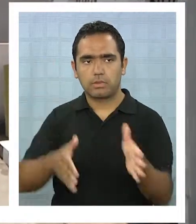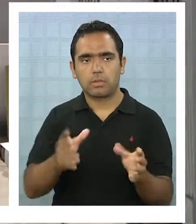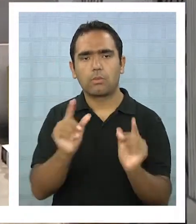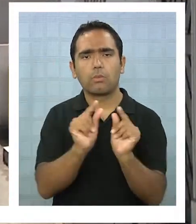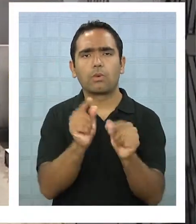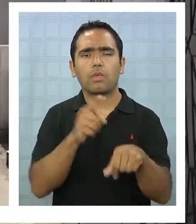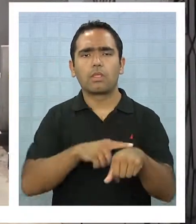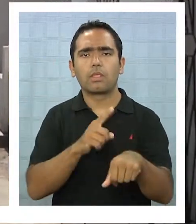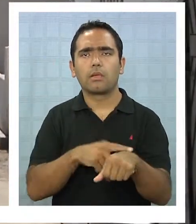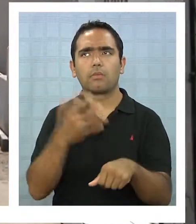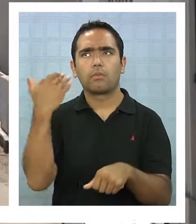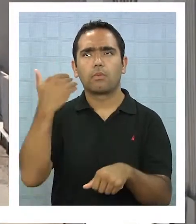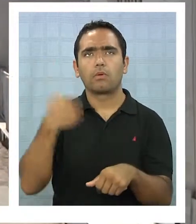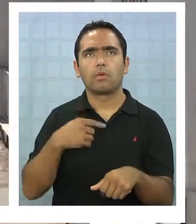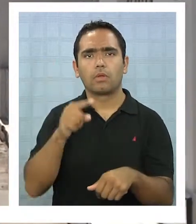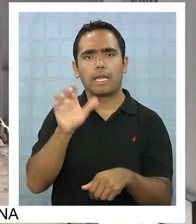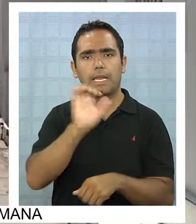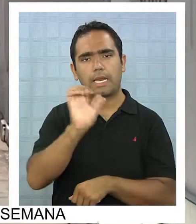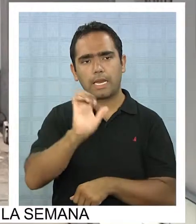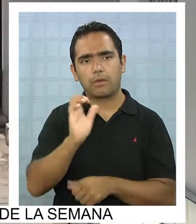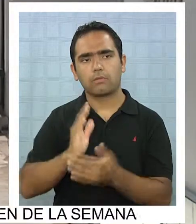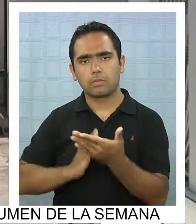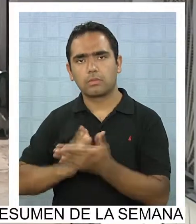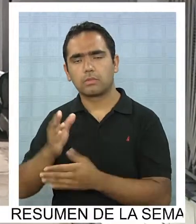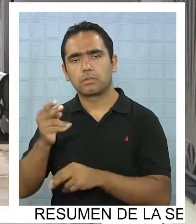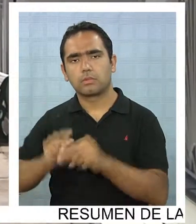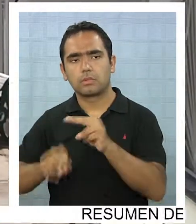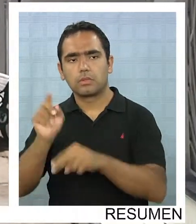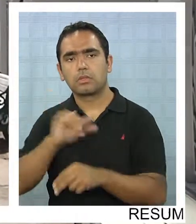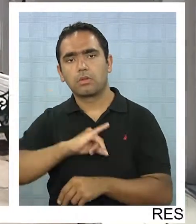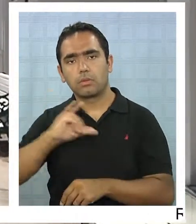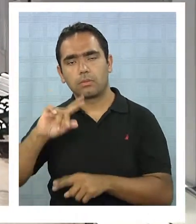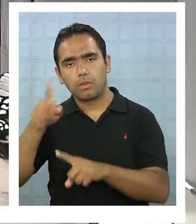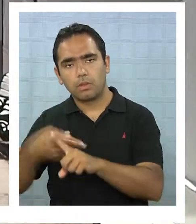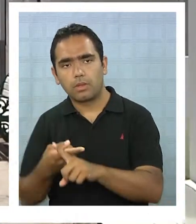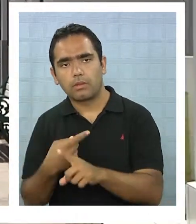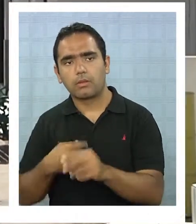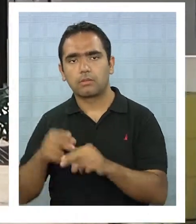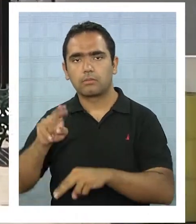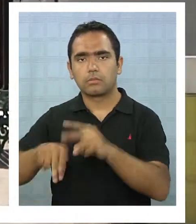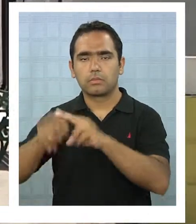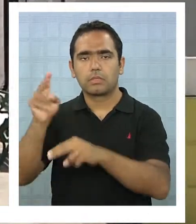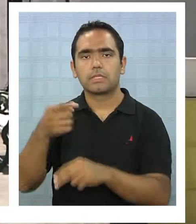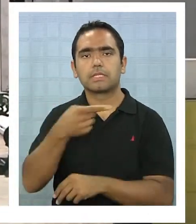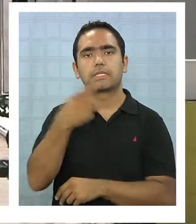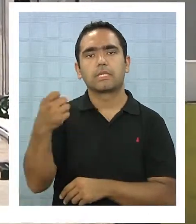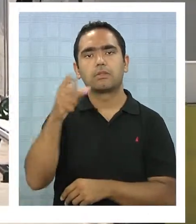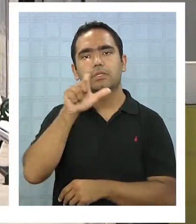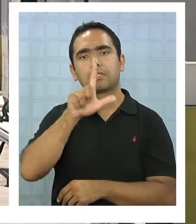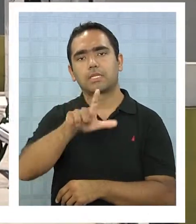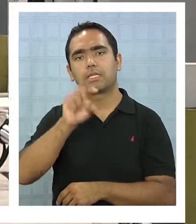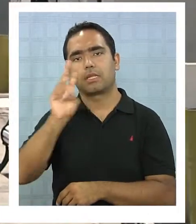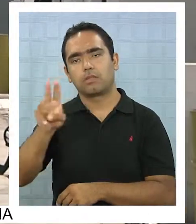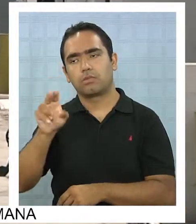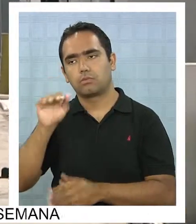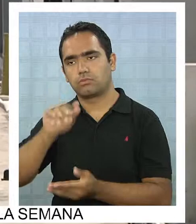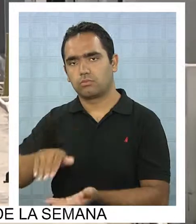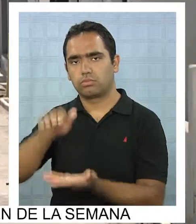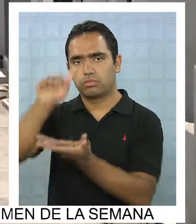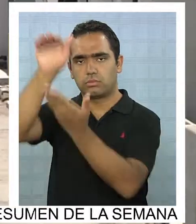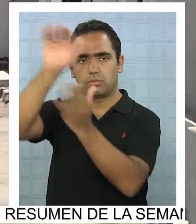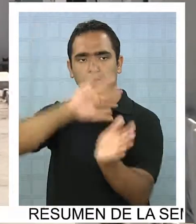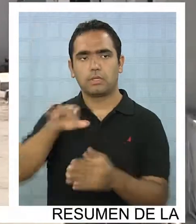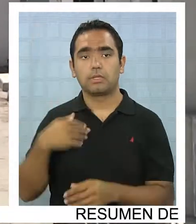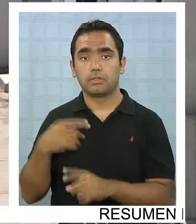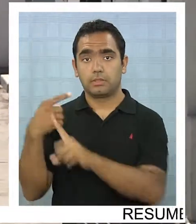nos entregaron uno que fue en enero, y ya nuevamente viene la próxima construcción, que son alrededor de 172 nichos. El cementerio